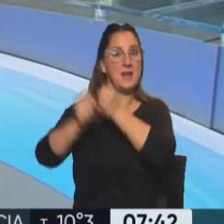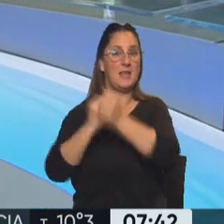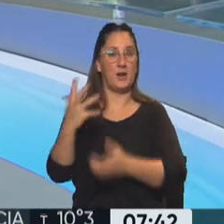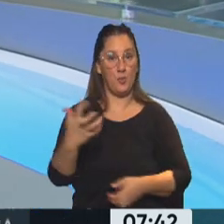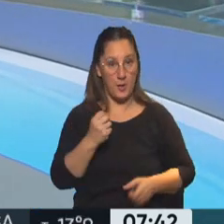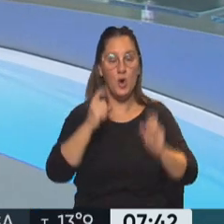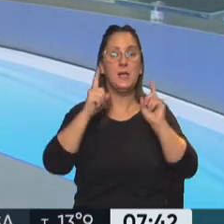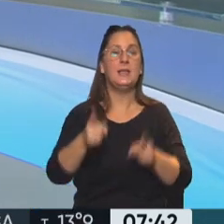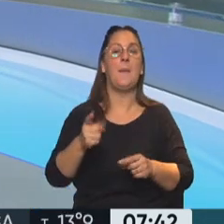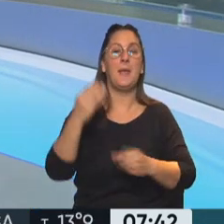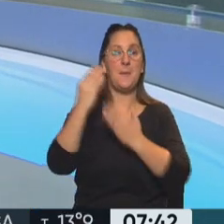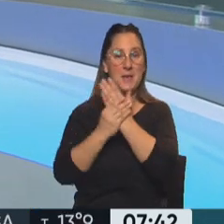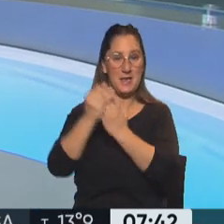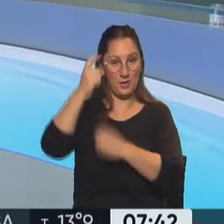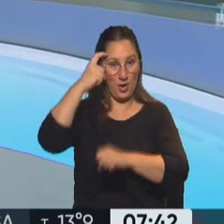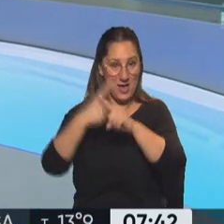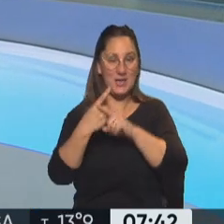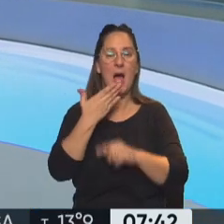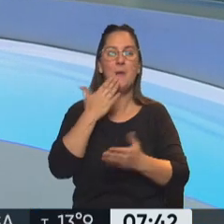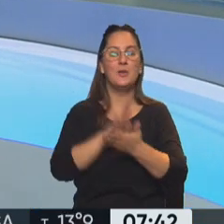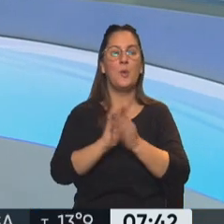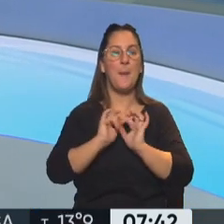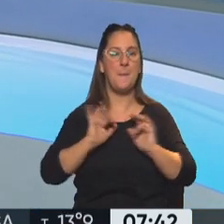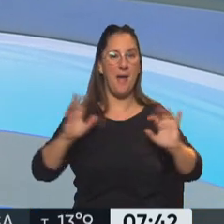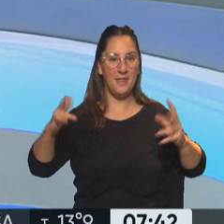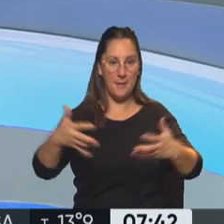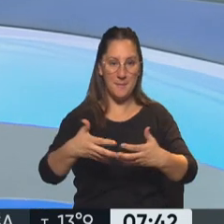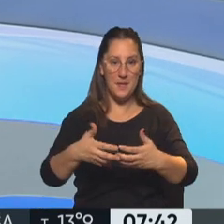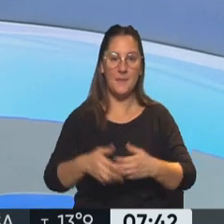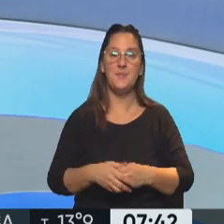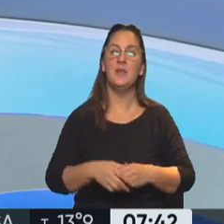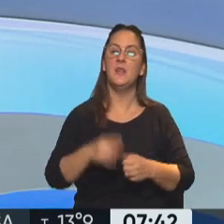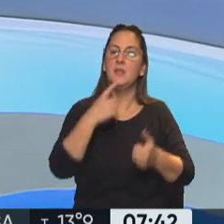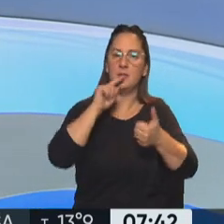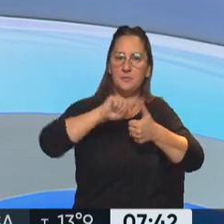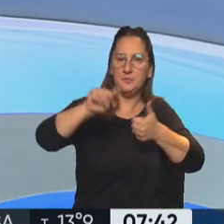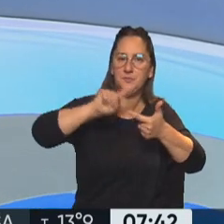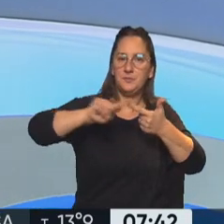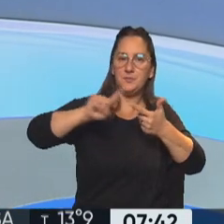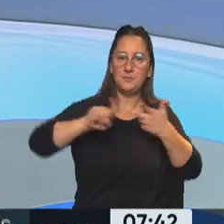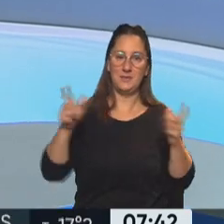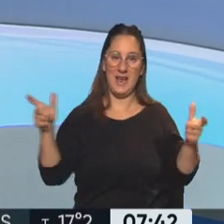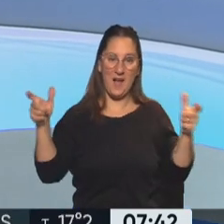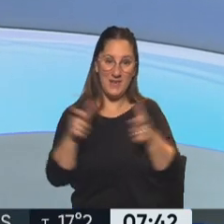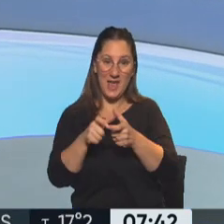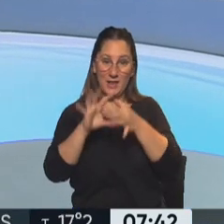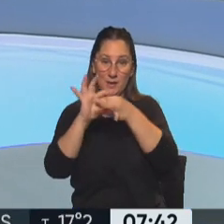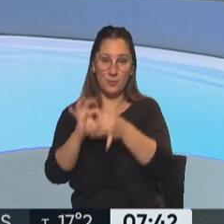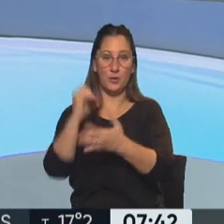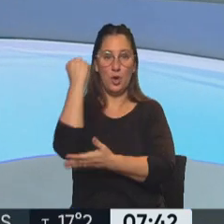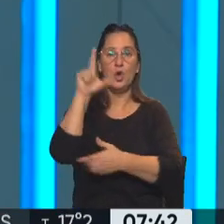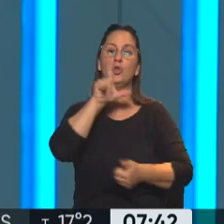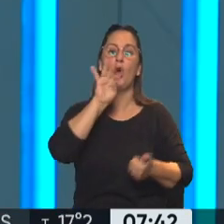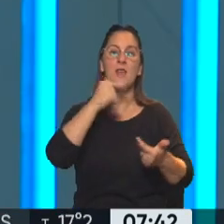pandemia, de hecho hace muy buenas menciones a todo el Gabinete Económico, Todesca,